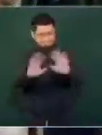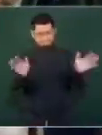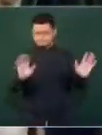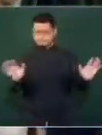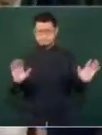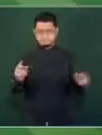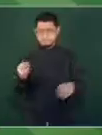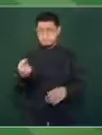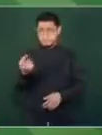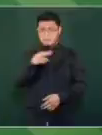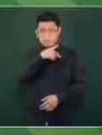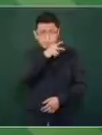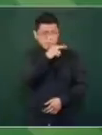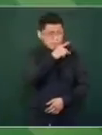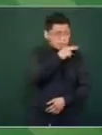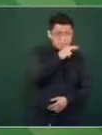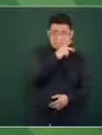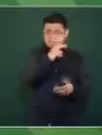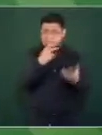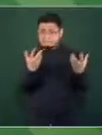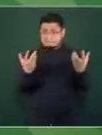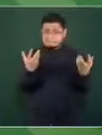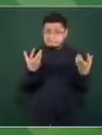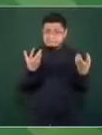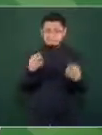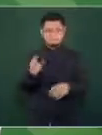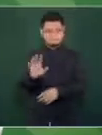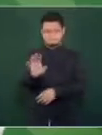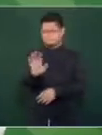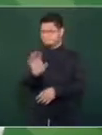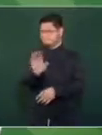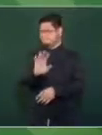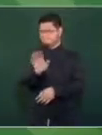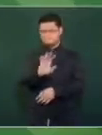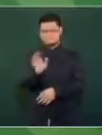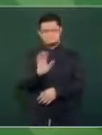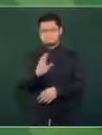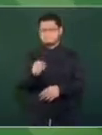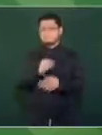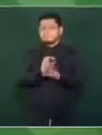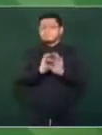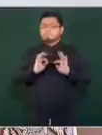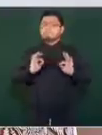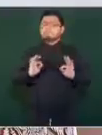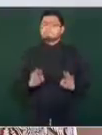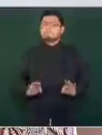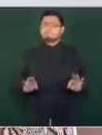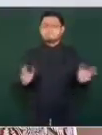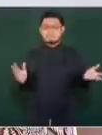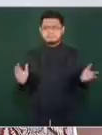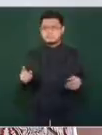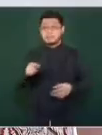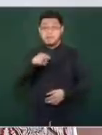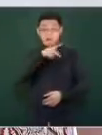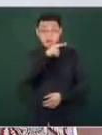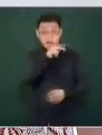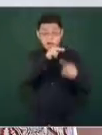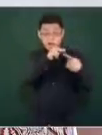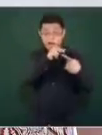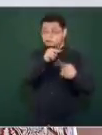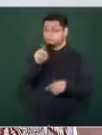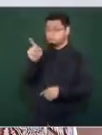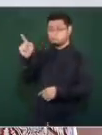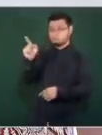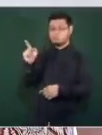preocupación. La preocupación es del Reforma, de los OXXOs, del señor